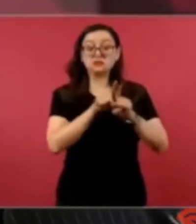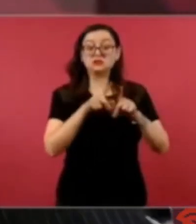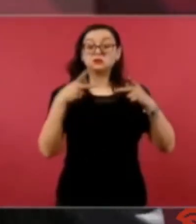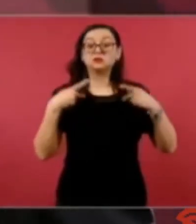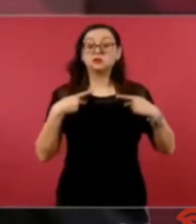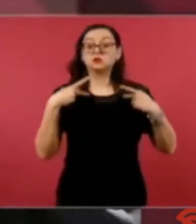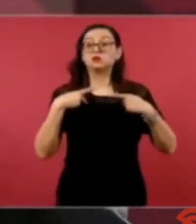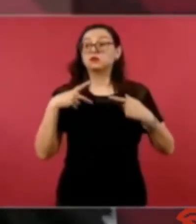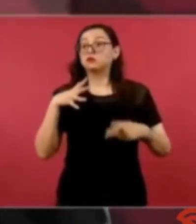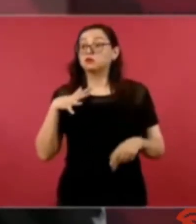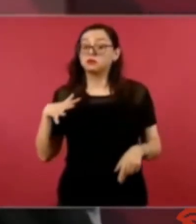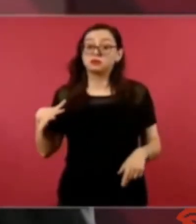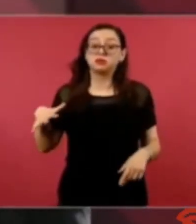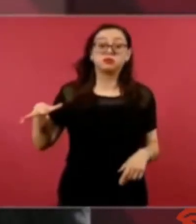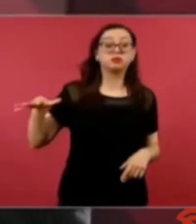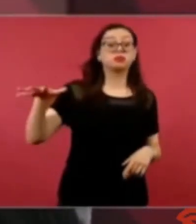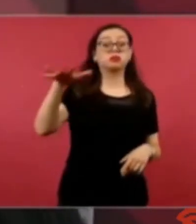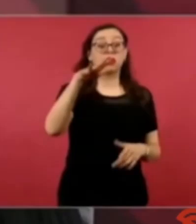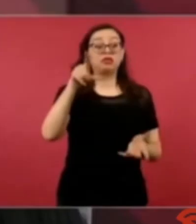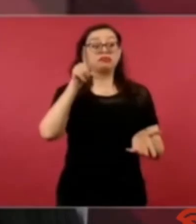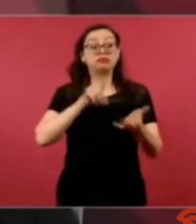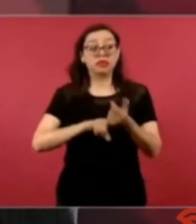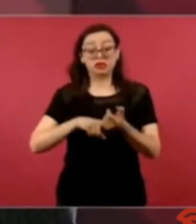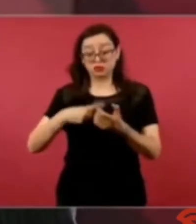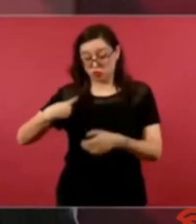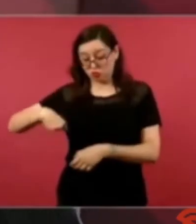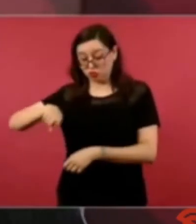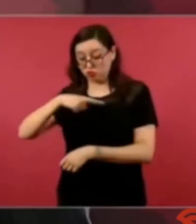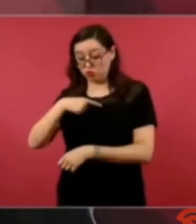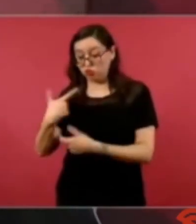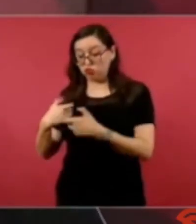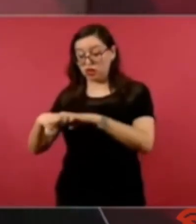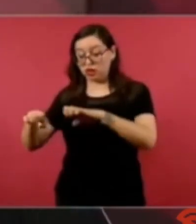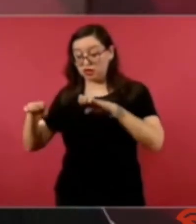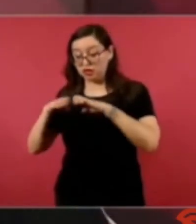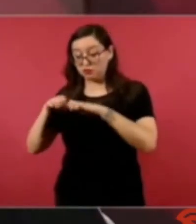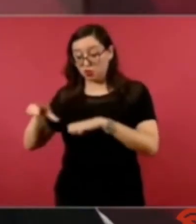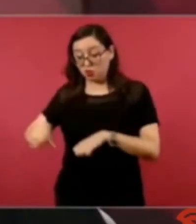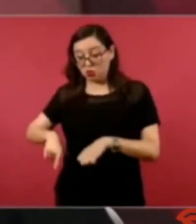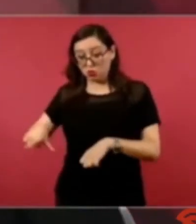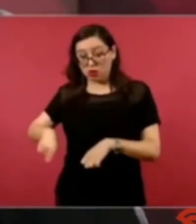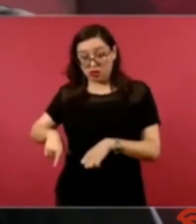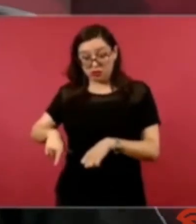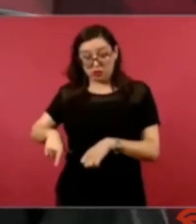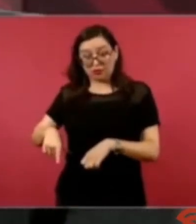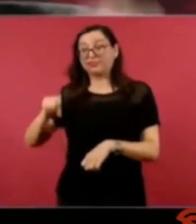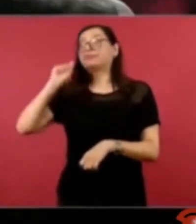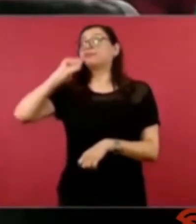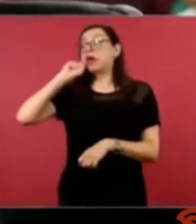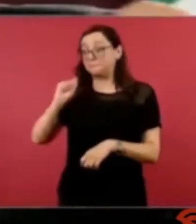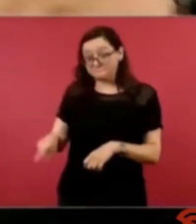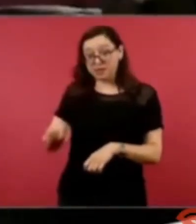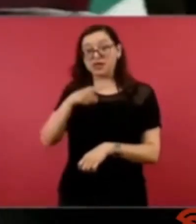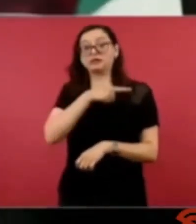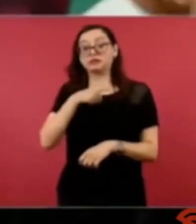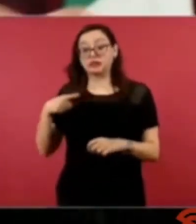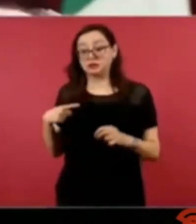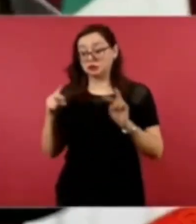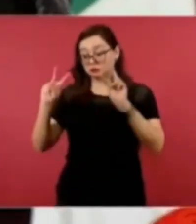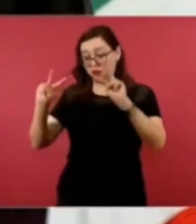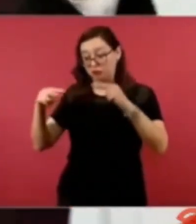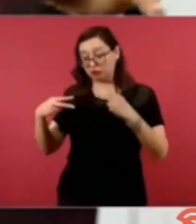nuestro movimiento que no vayan a sentirse no